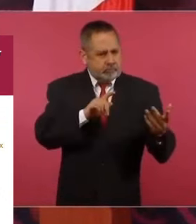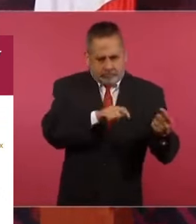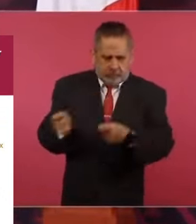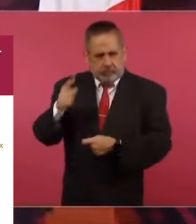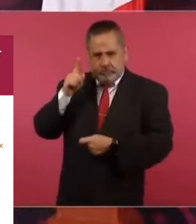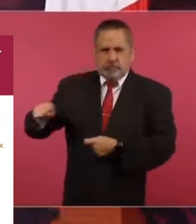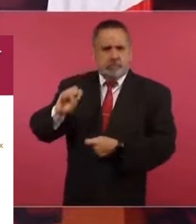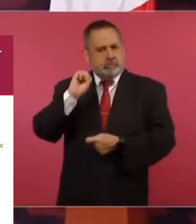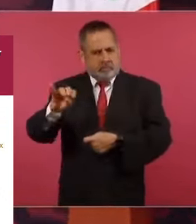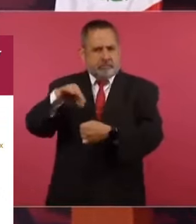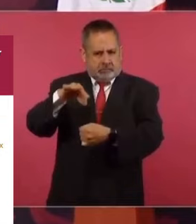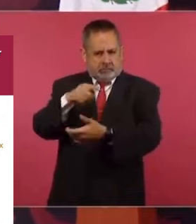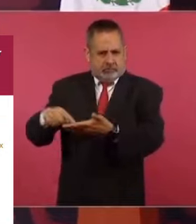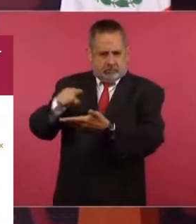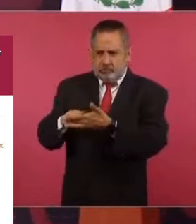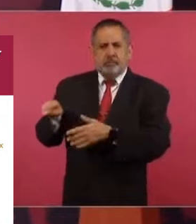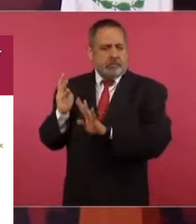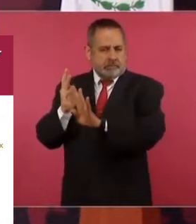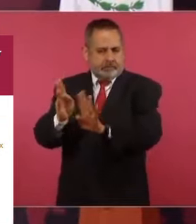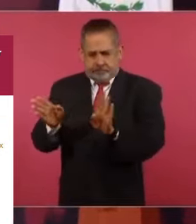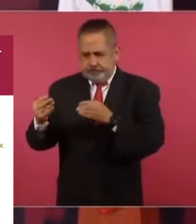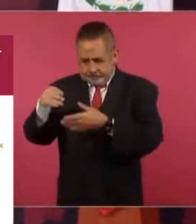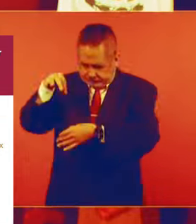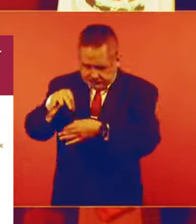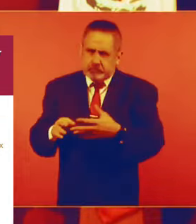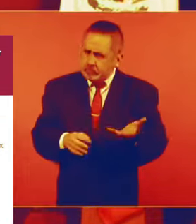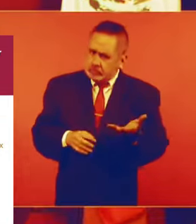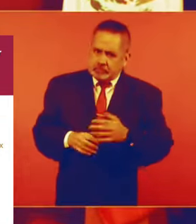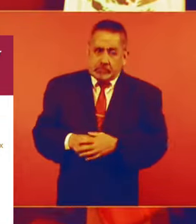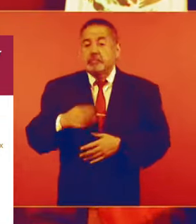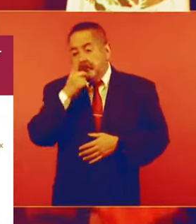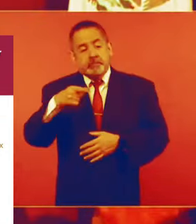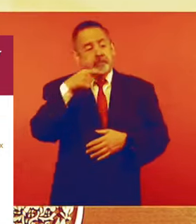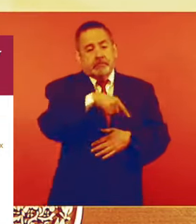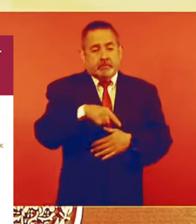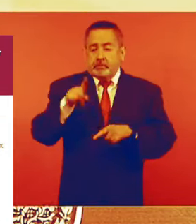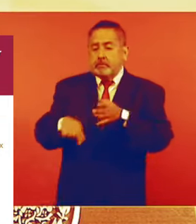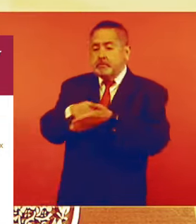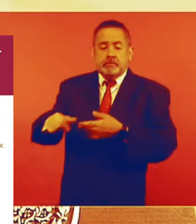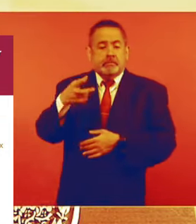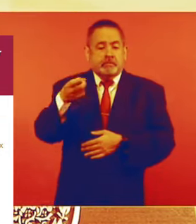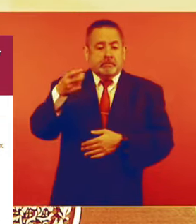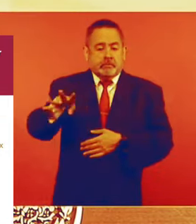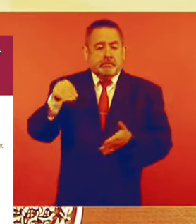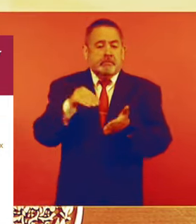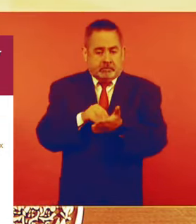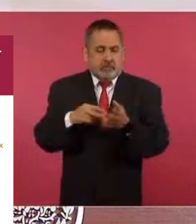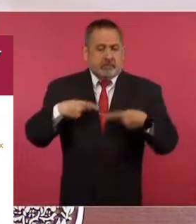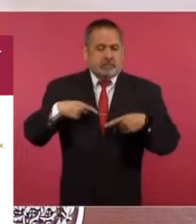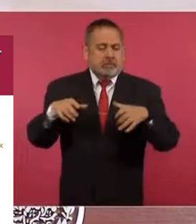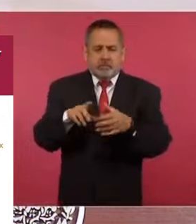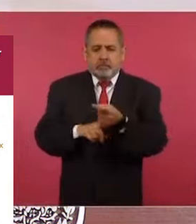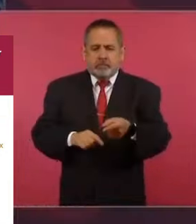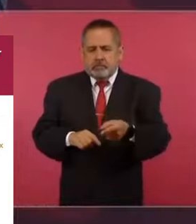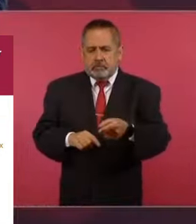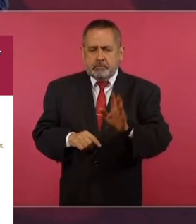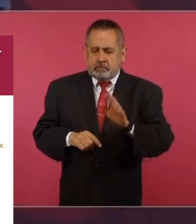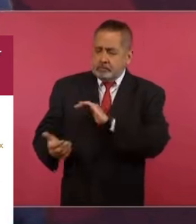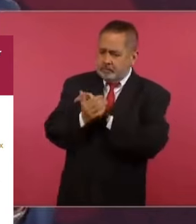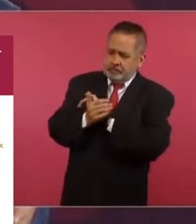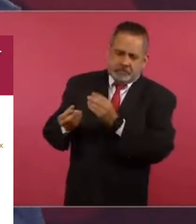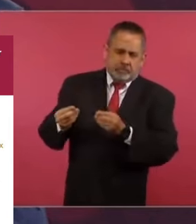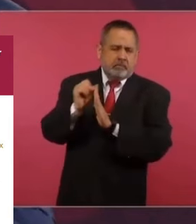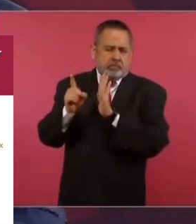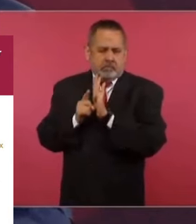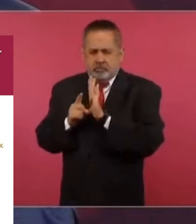de que puedan votar. Se habla de que fueron eliminados 39 mil ciudadanos, aunque las solicitudes